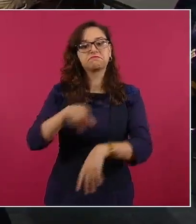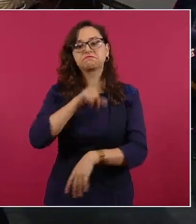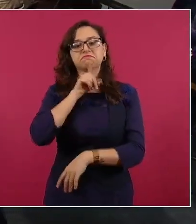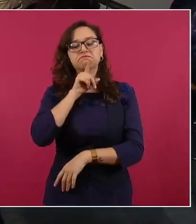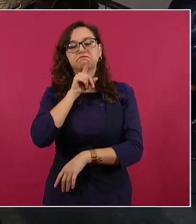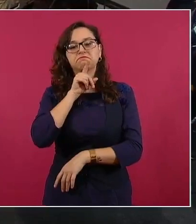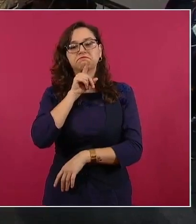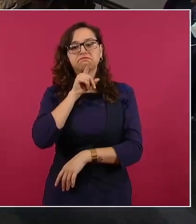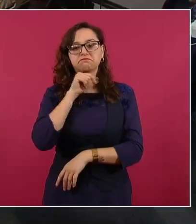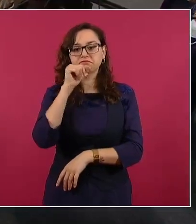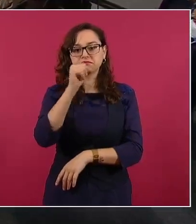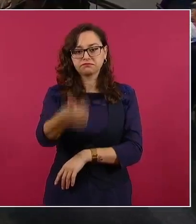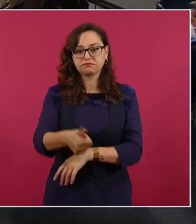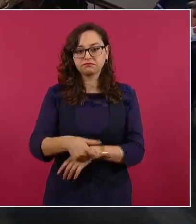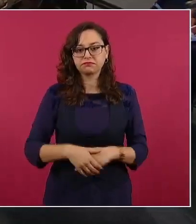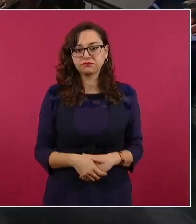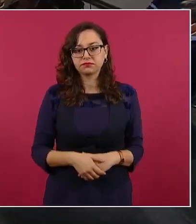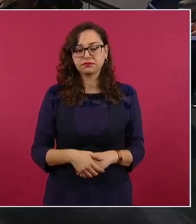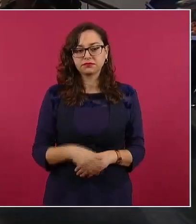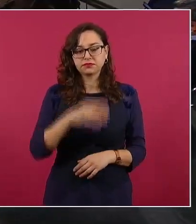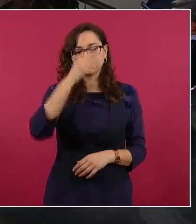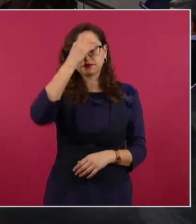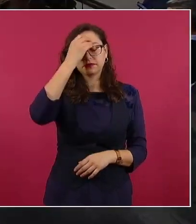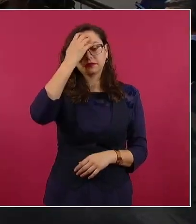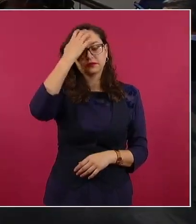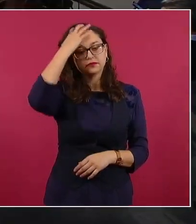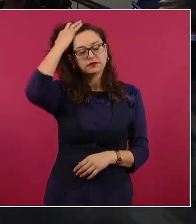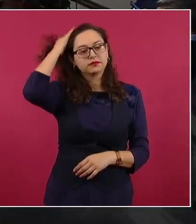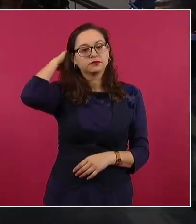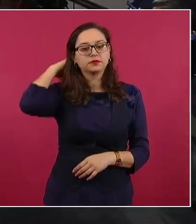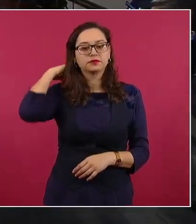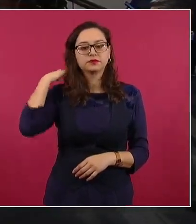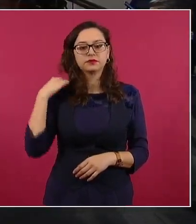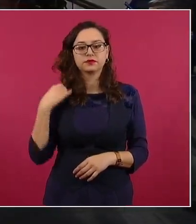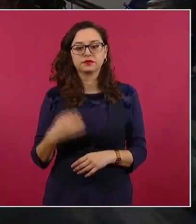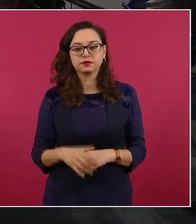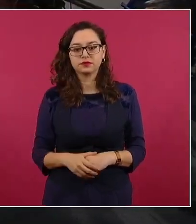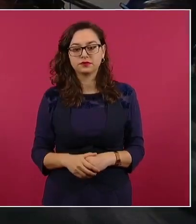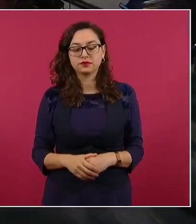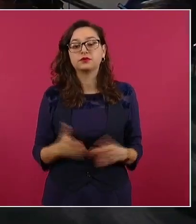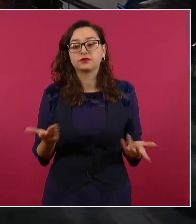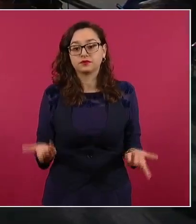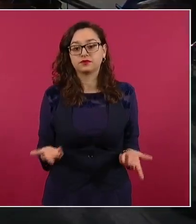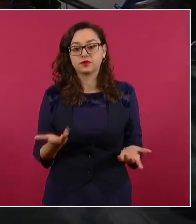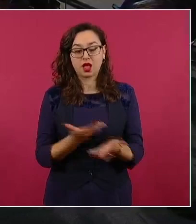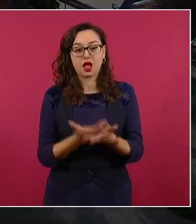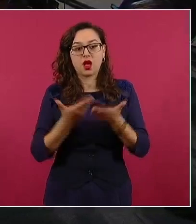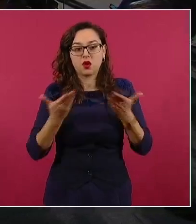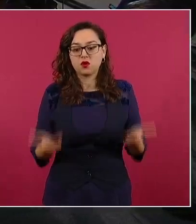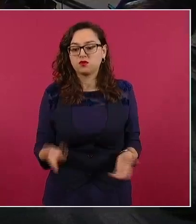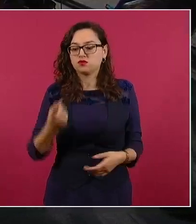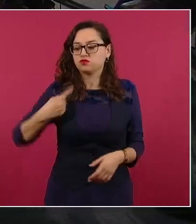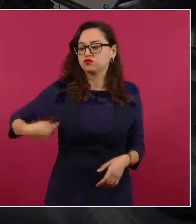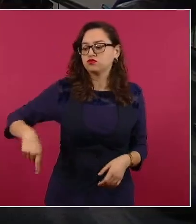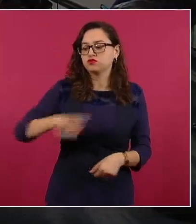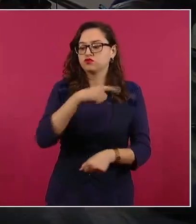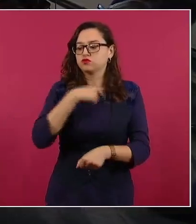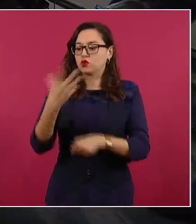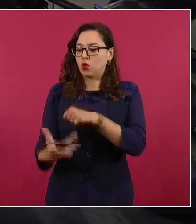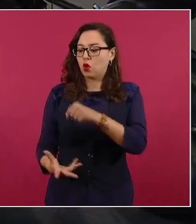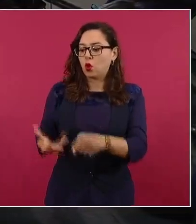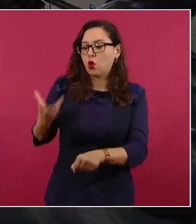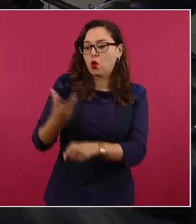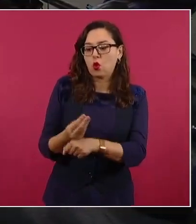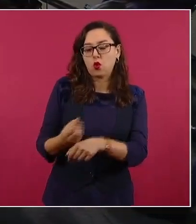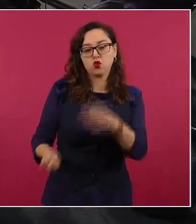Entonces, ahora se van a lograr las dos cosas, se va a ampliar